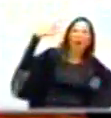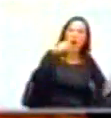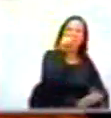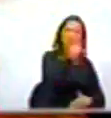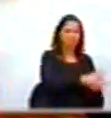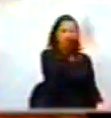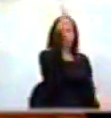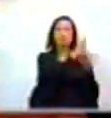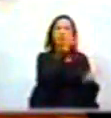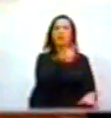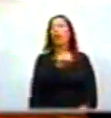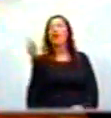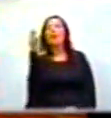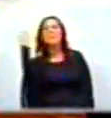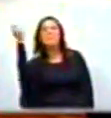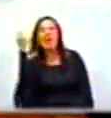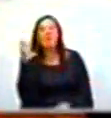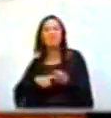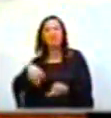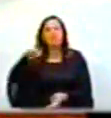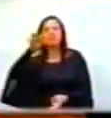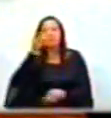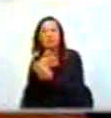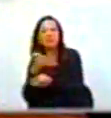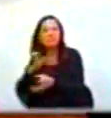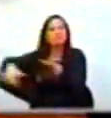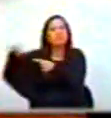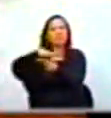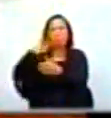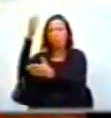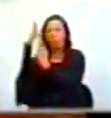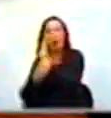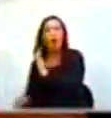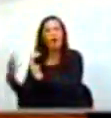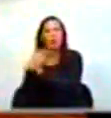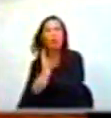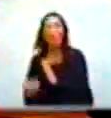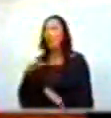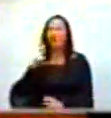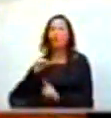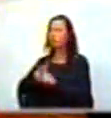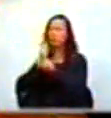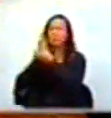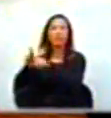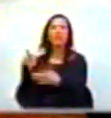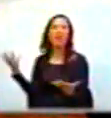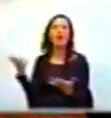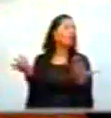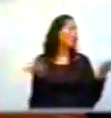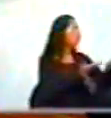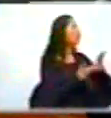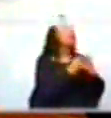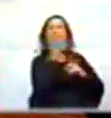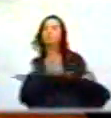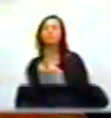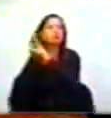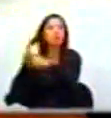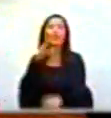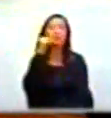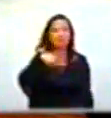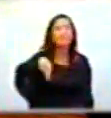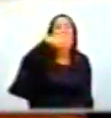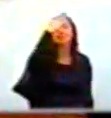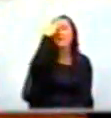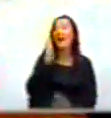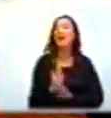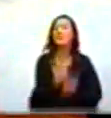arruinados, abandonados a su suerte, y no consiguen un crédito sino en el mundo de los agiotistas, porque sabemos que esta